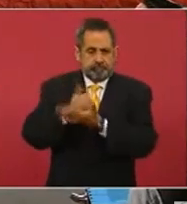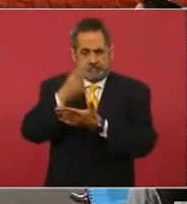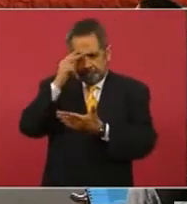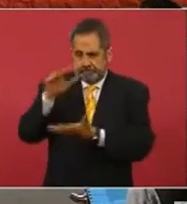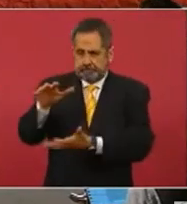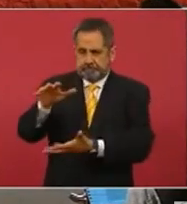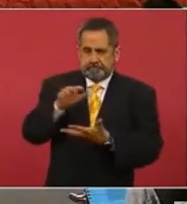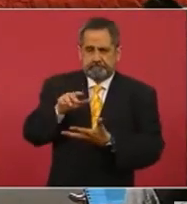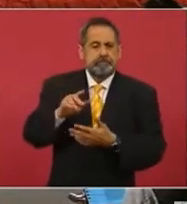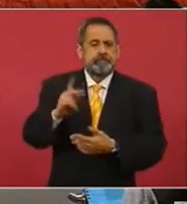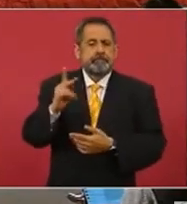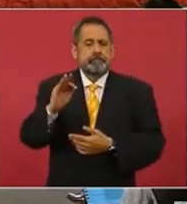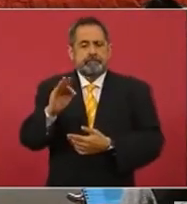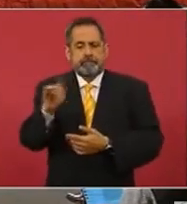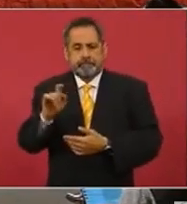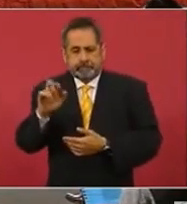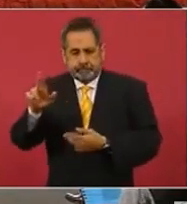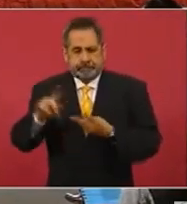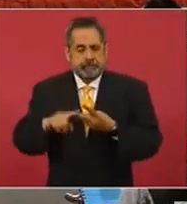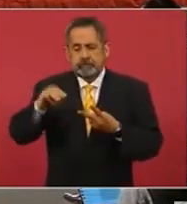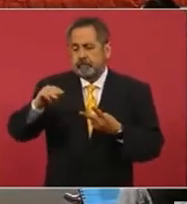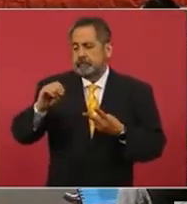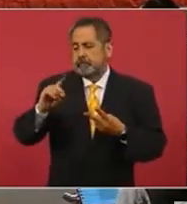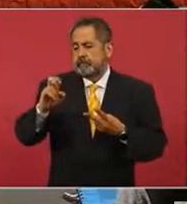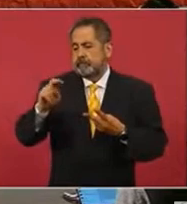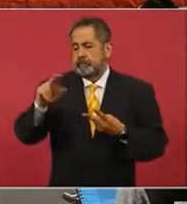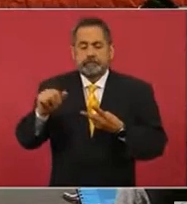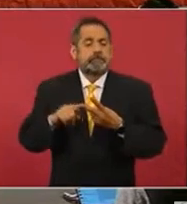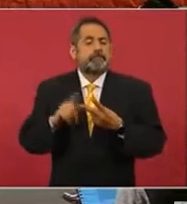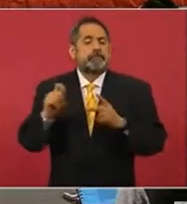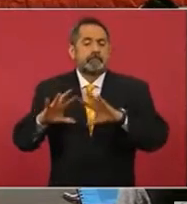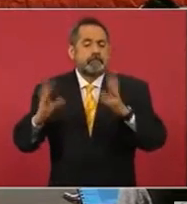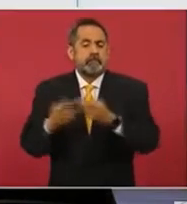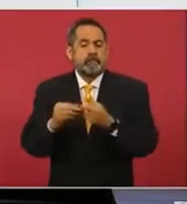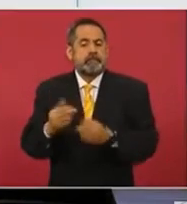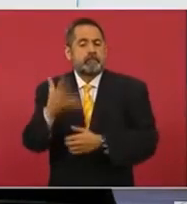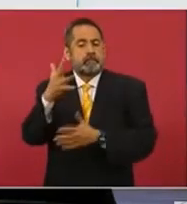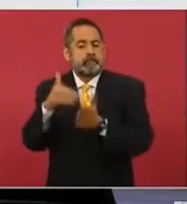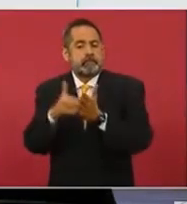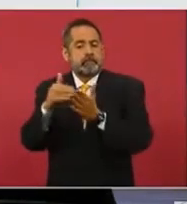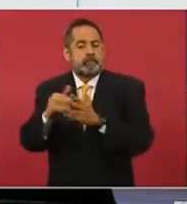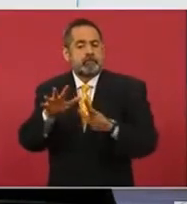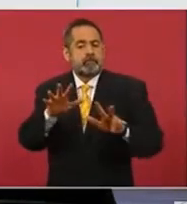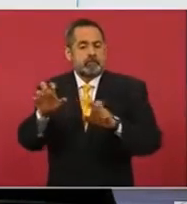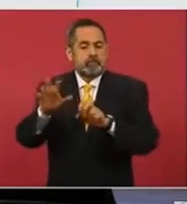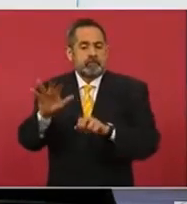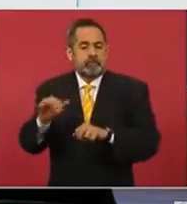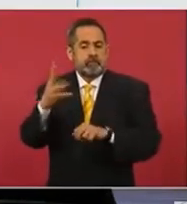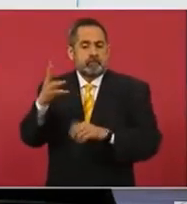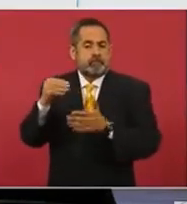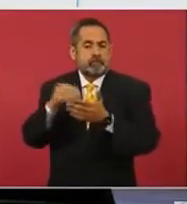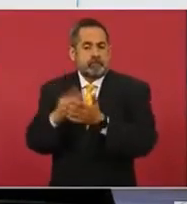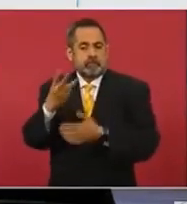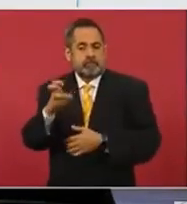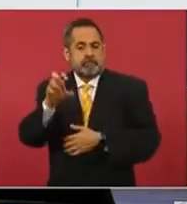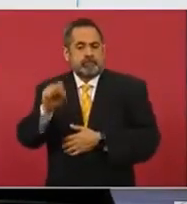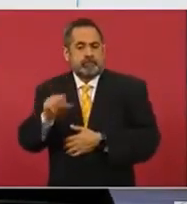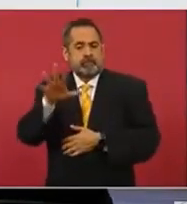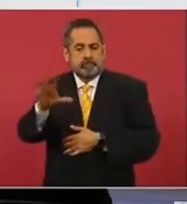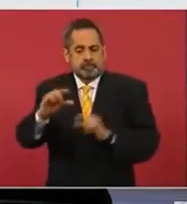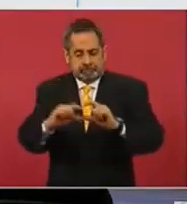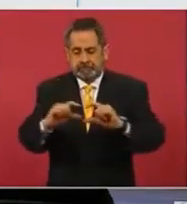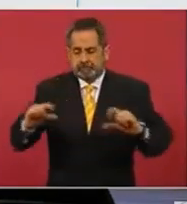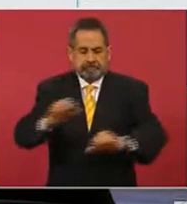México vacunas Pfizer y Moderna, el total fueron 5.854.365